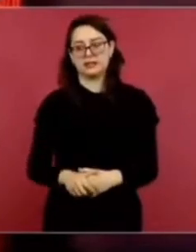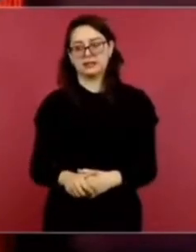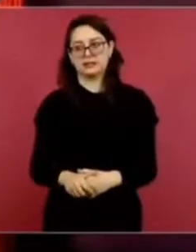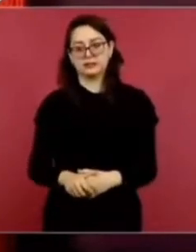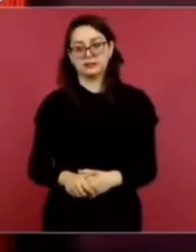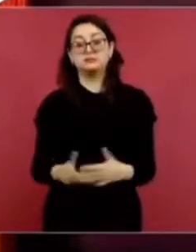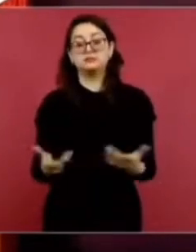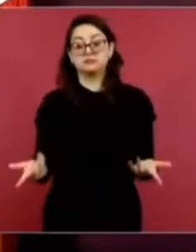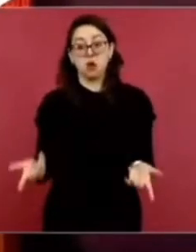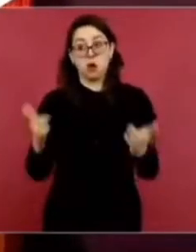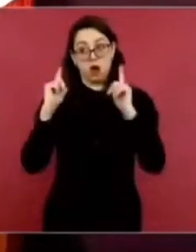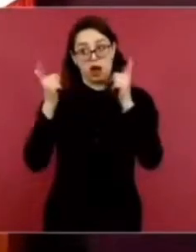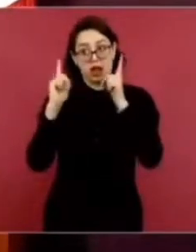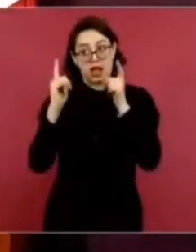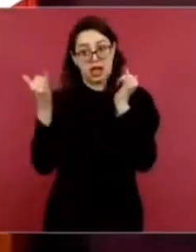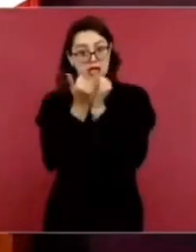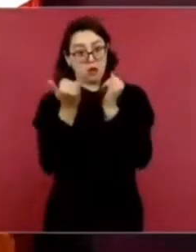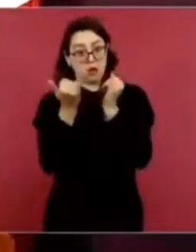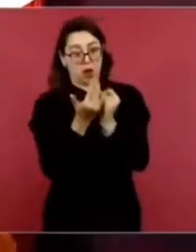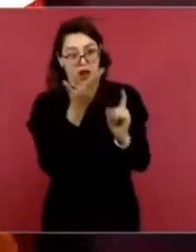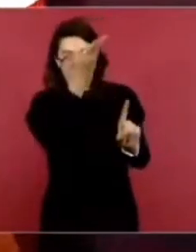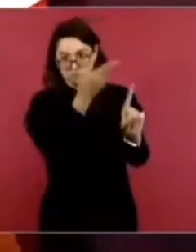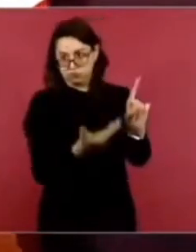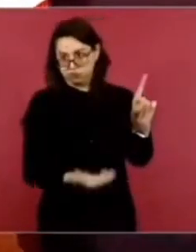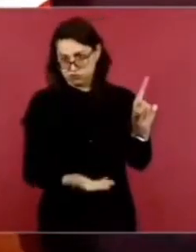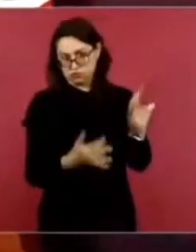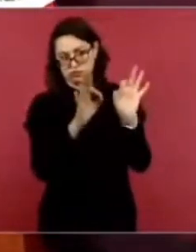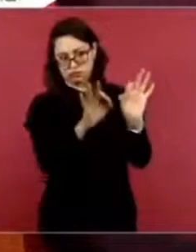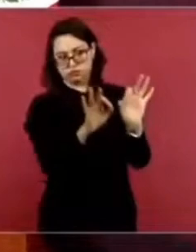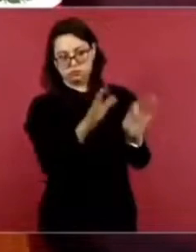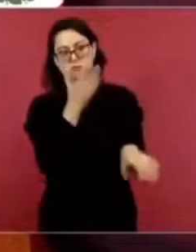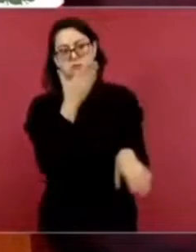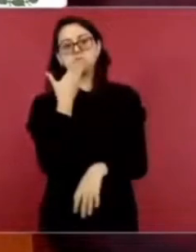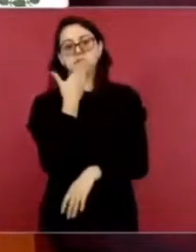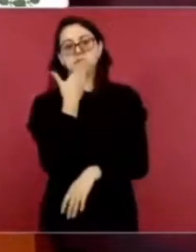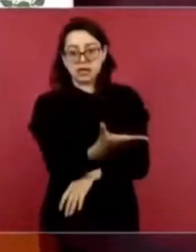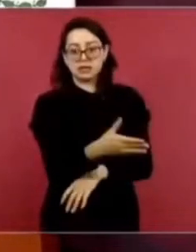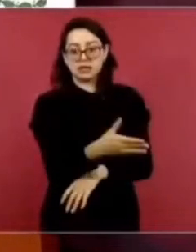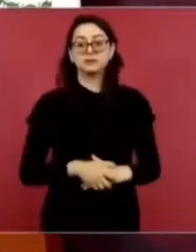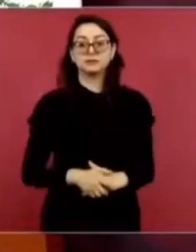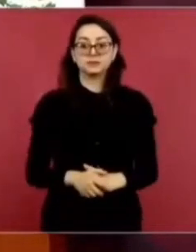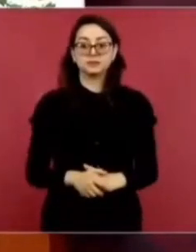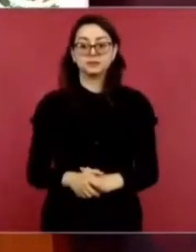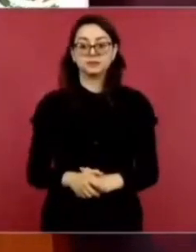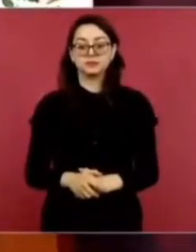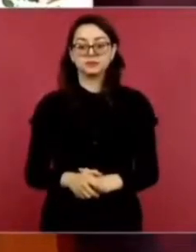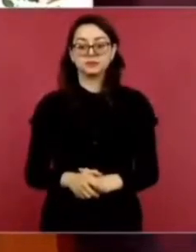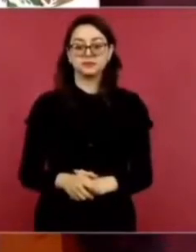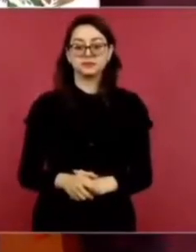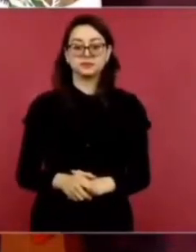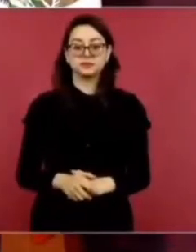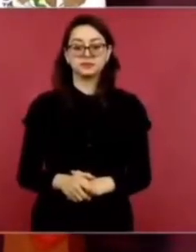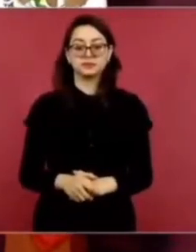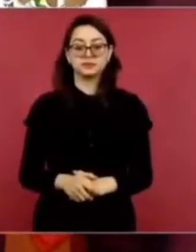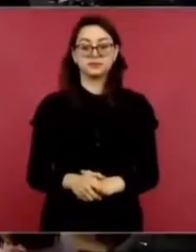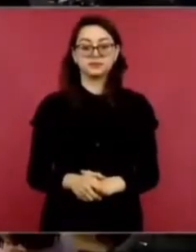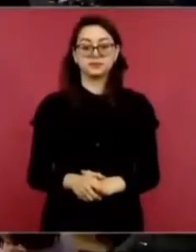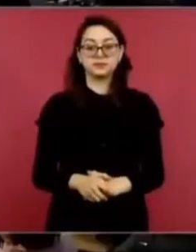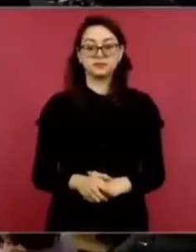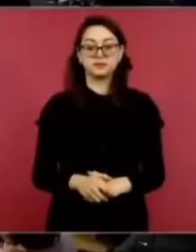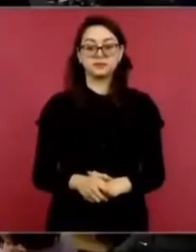este… Se vendió o los van a vender, este…